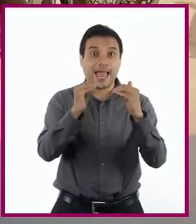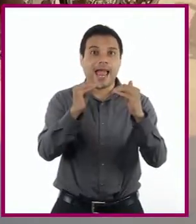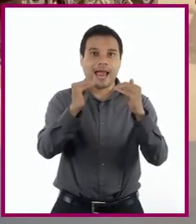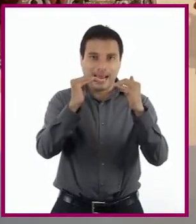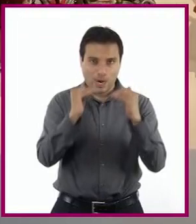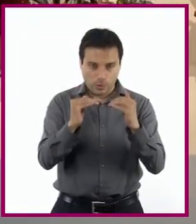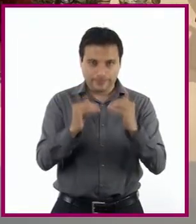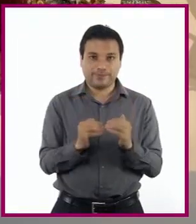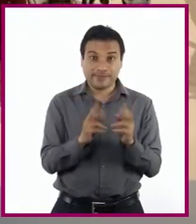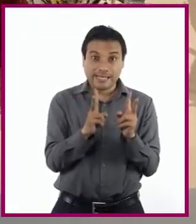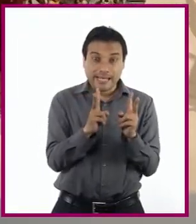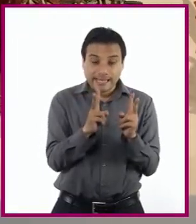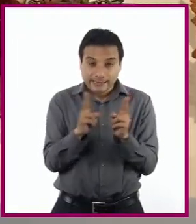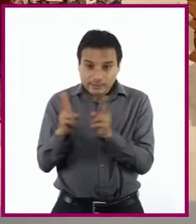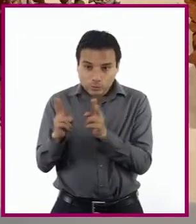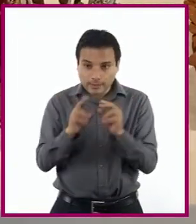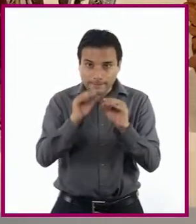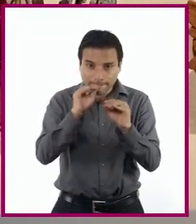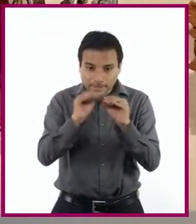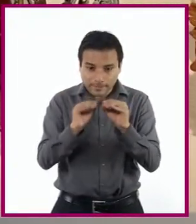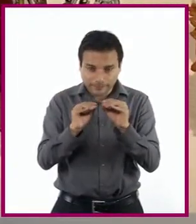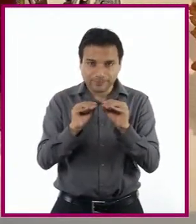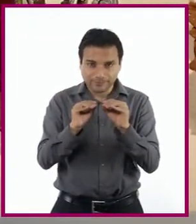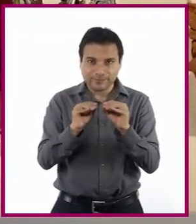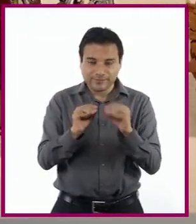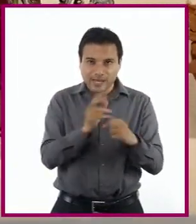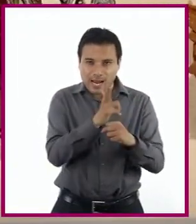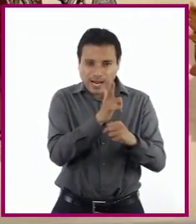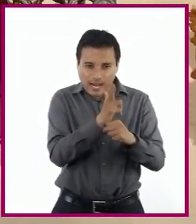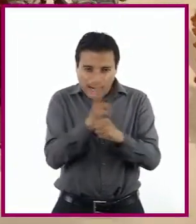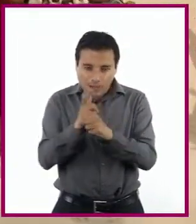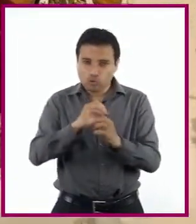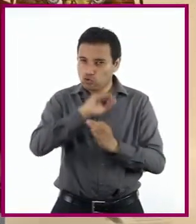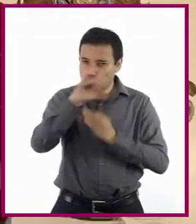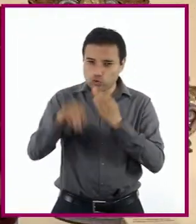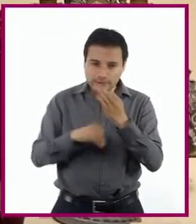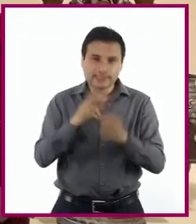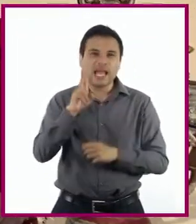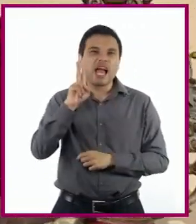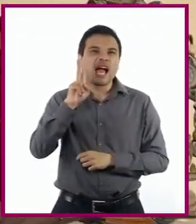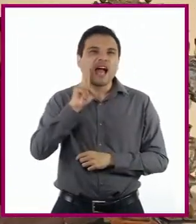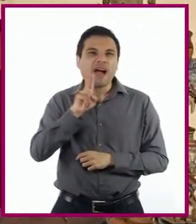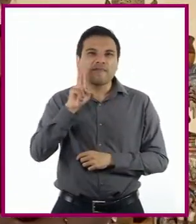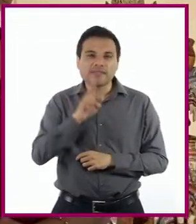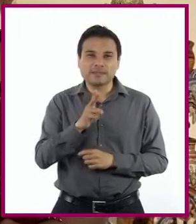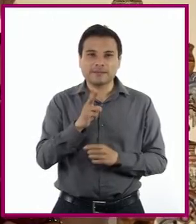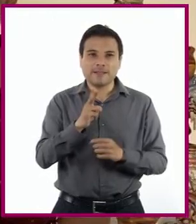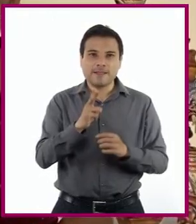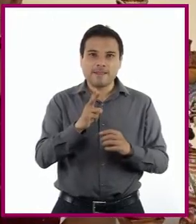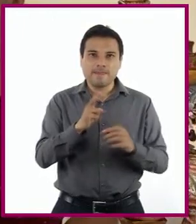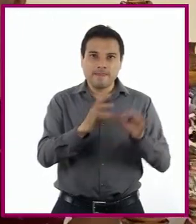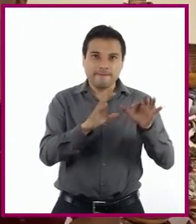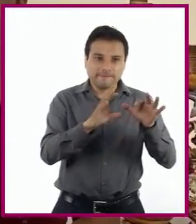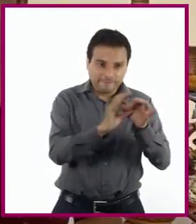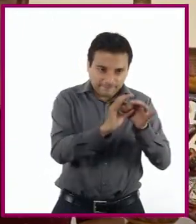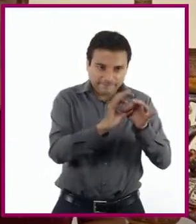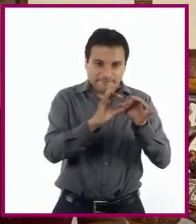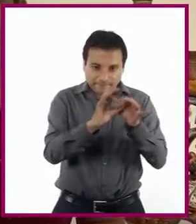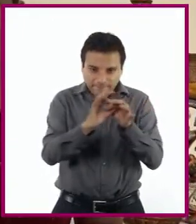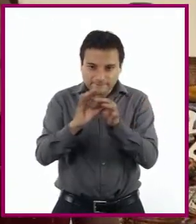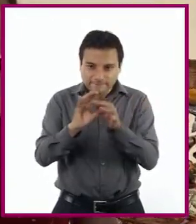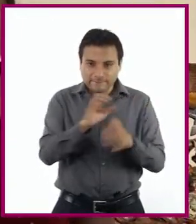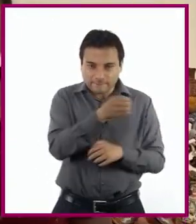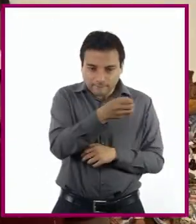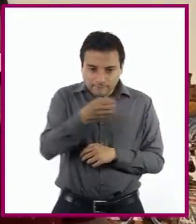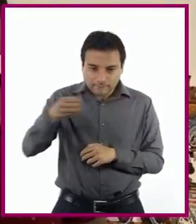edición Justamente es pegar Cada una de las tomas O cada una de las imágenes Que hicimos Para que Uniendolas todas